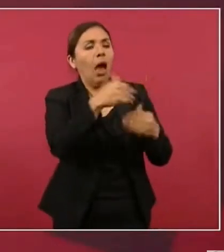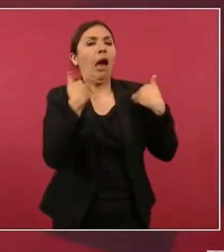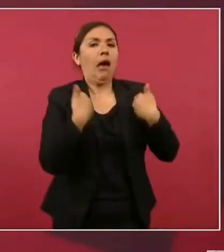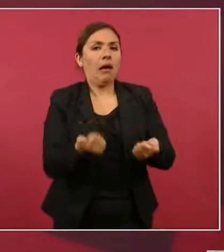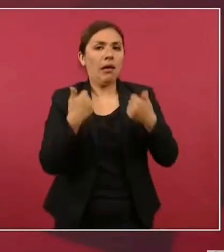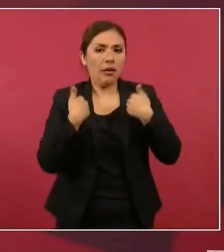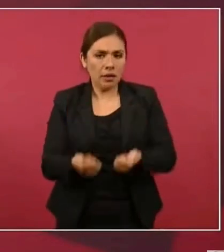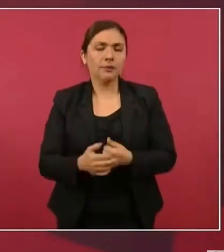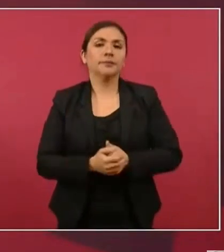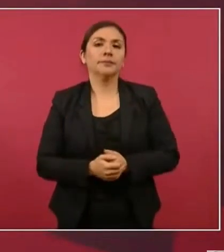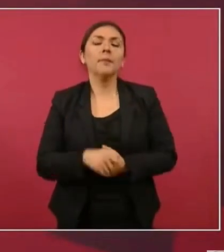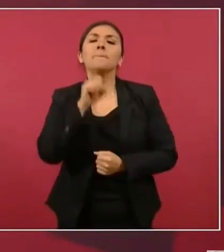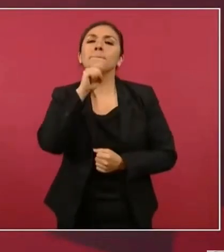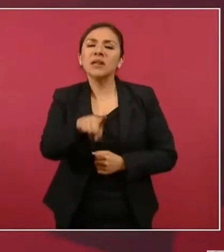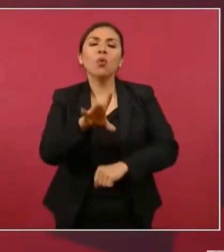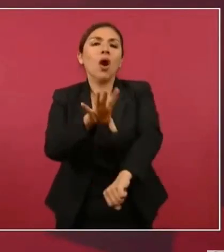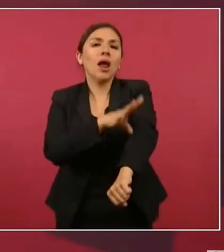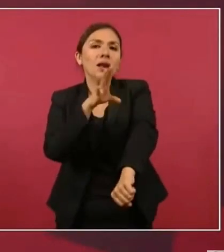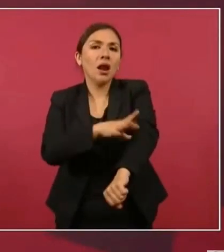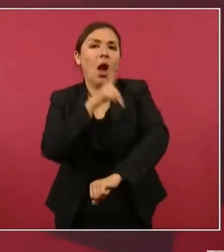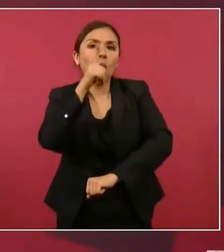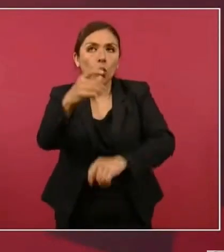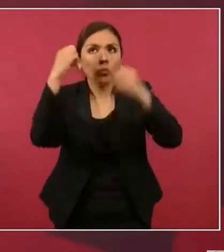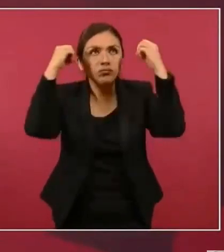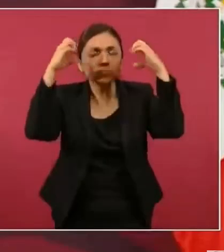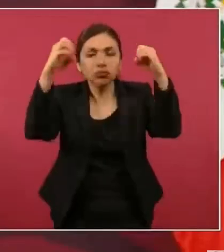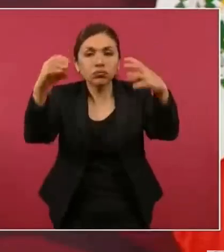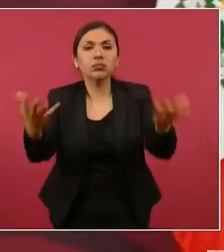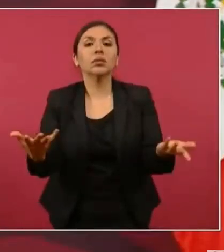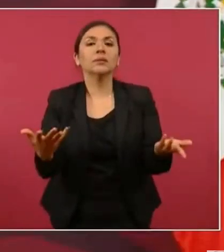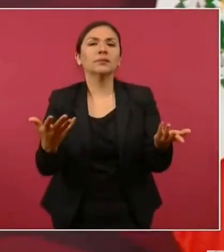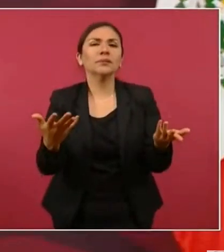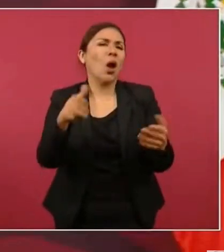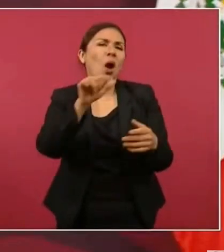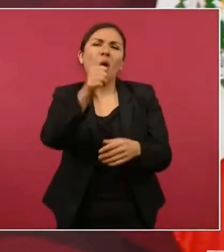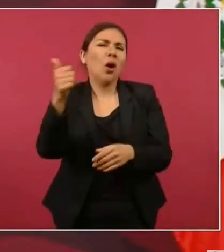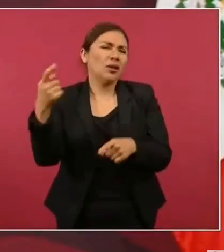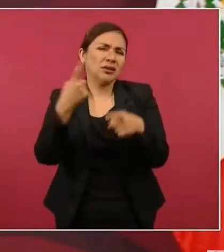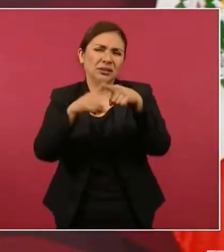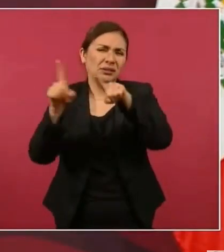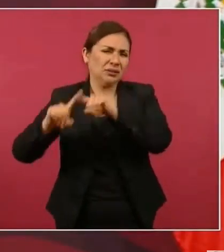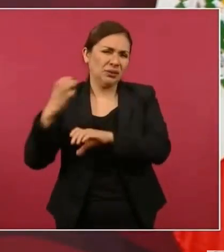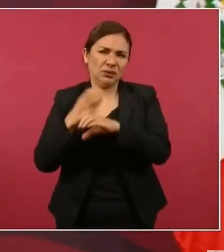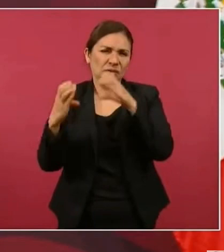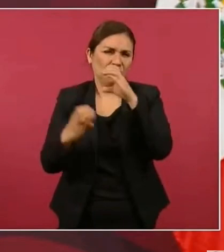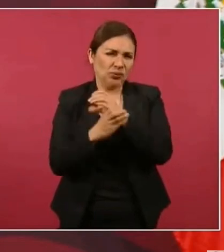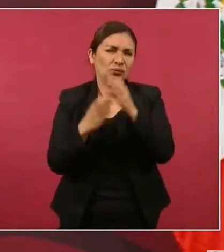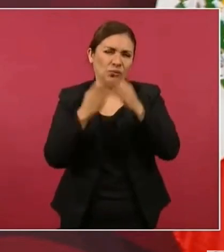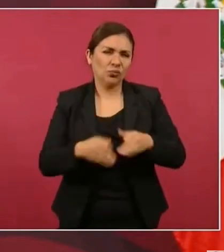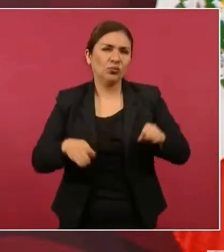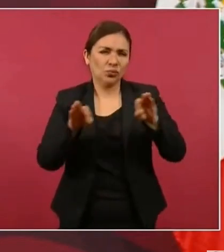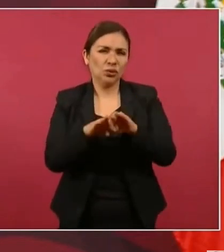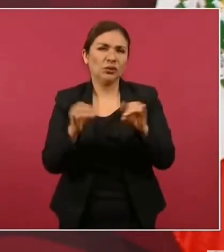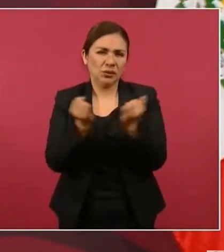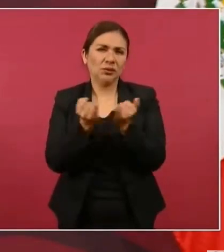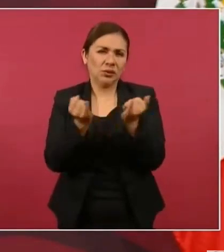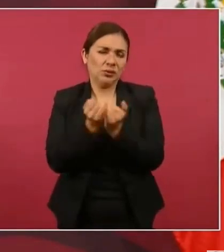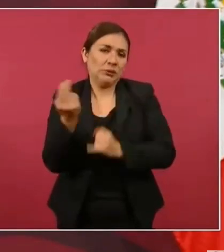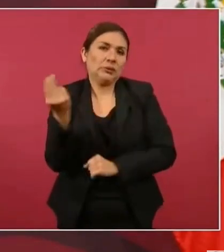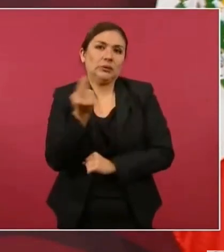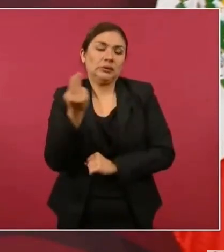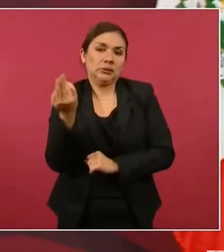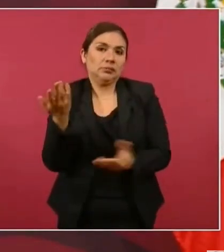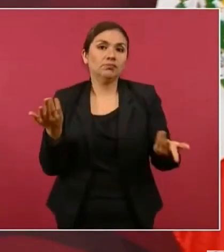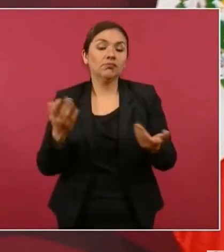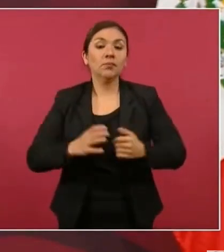También energía eléctrica y otros servicios que son indispensables.